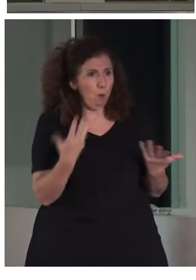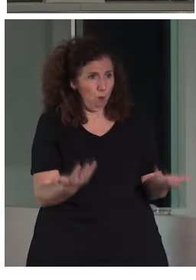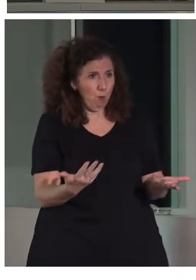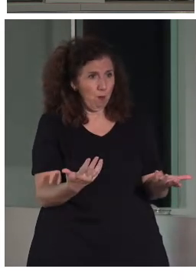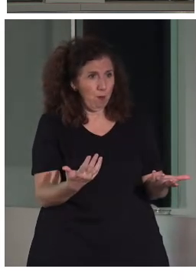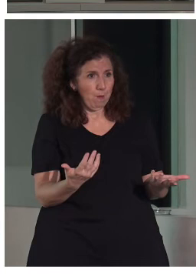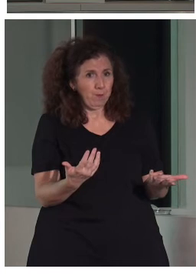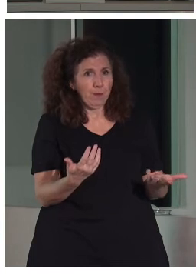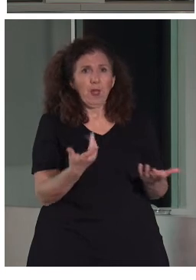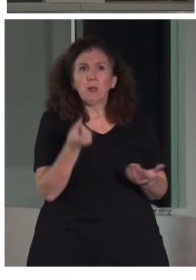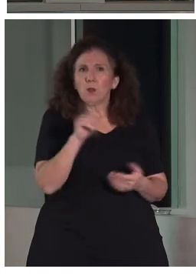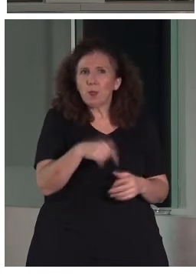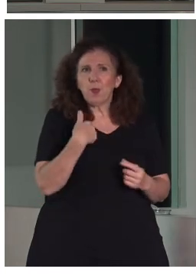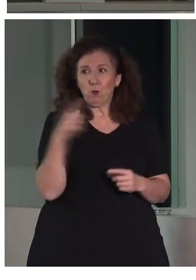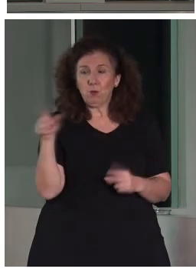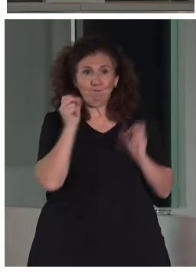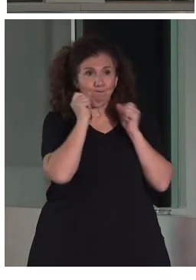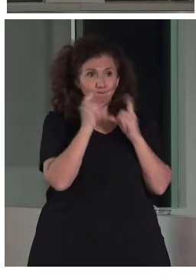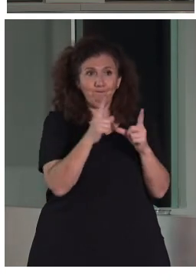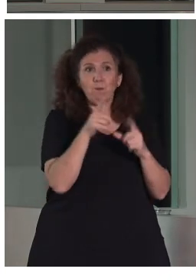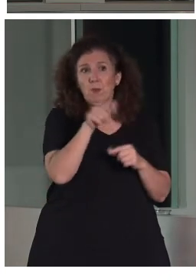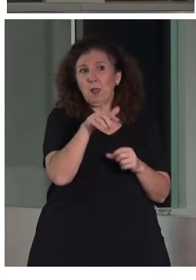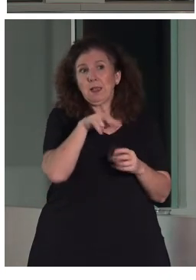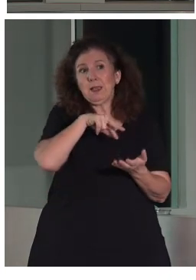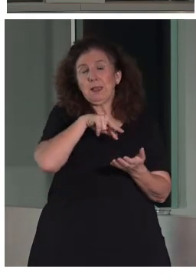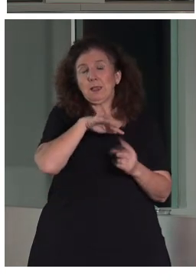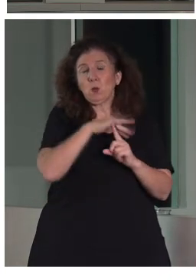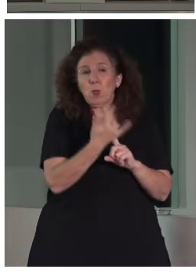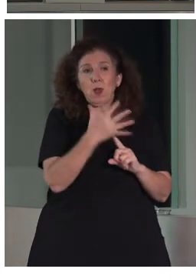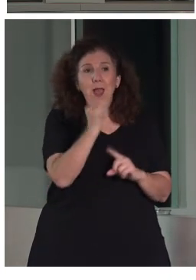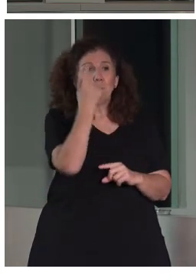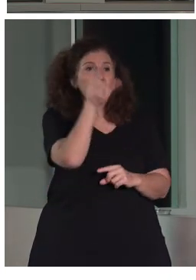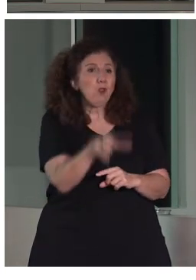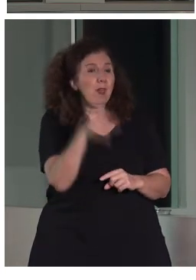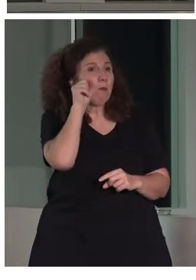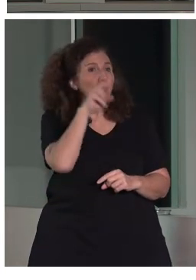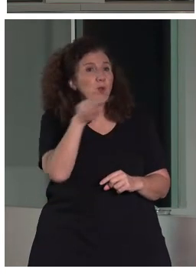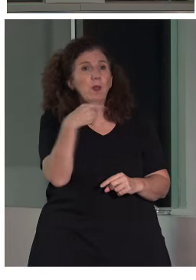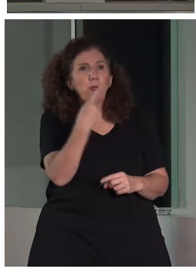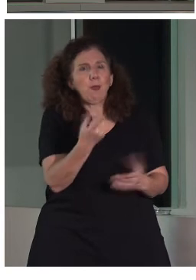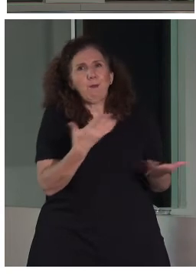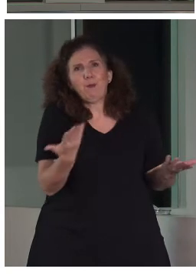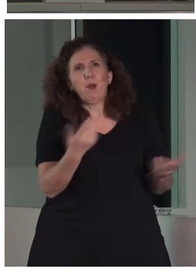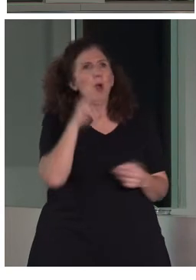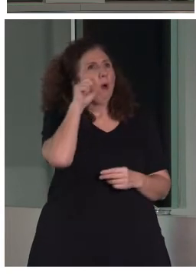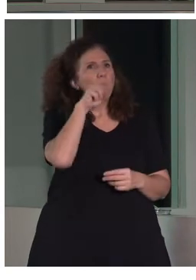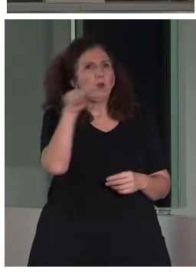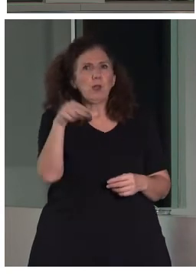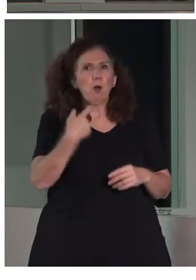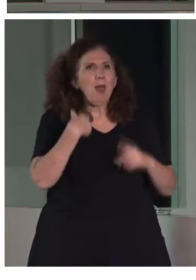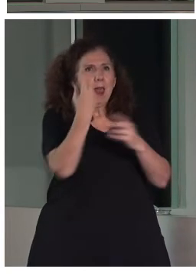en las cuales había personas de museos que decían que quién no sabía que en un museo las piezas no se tocaban.